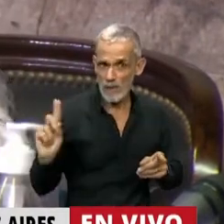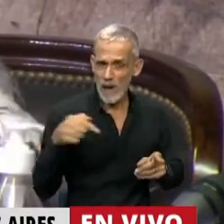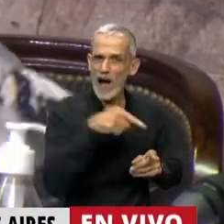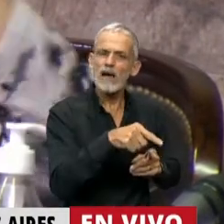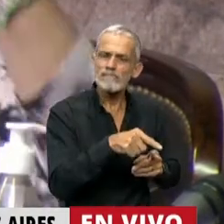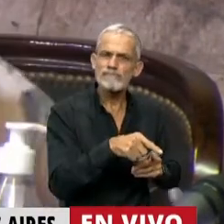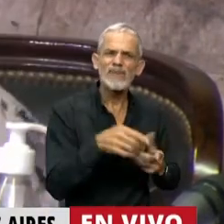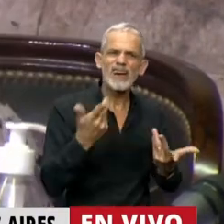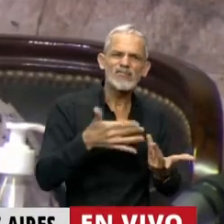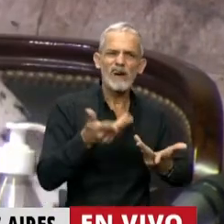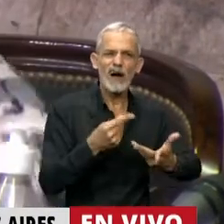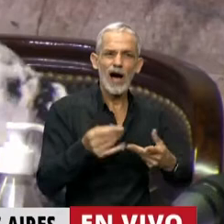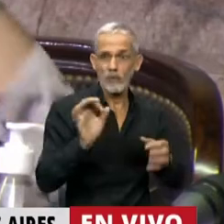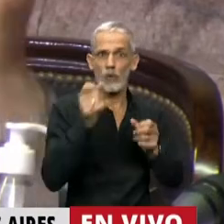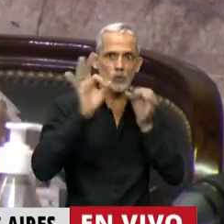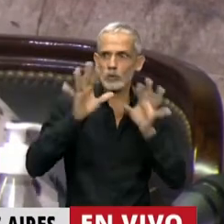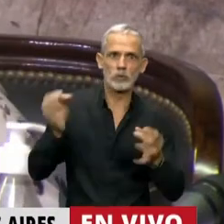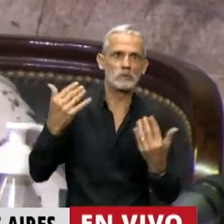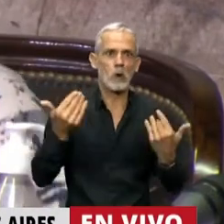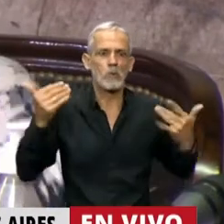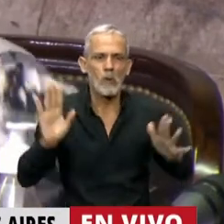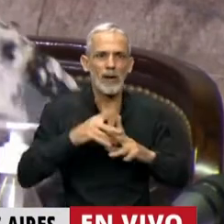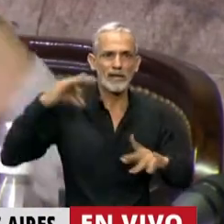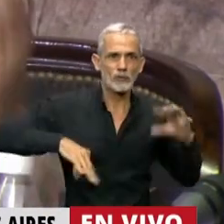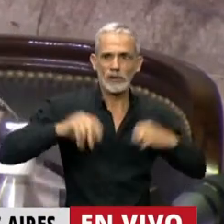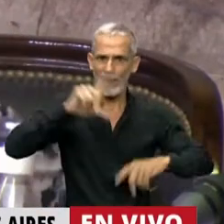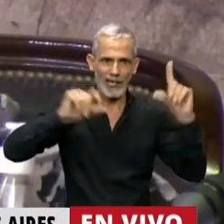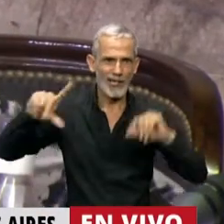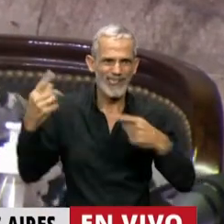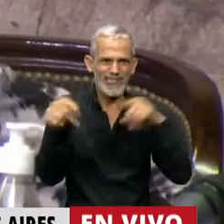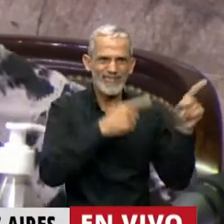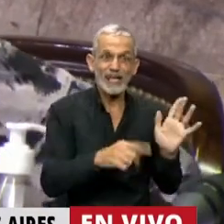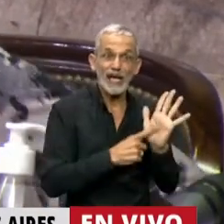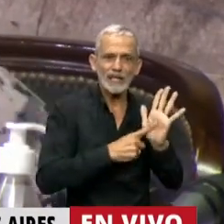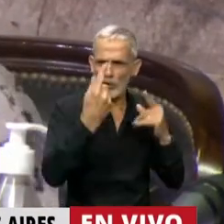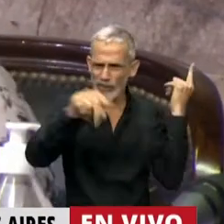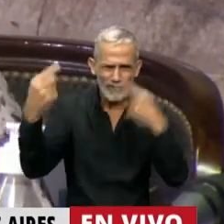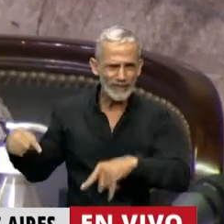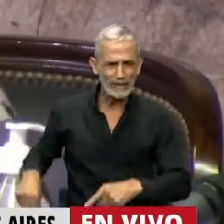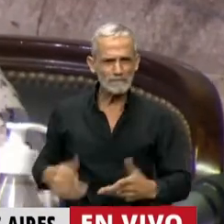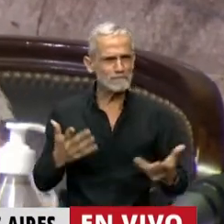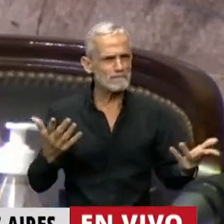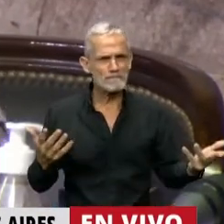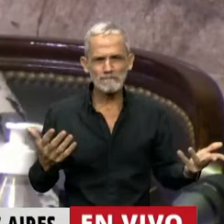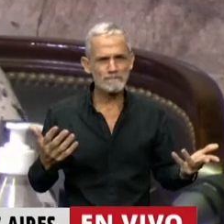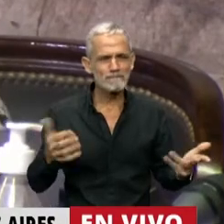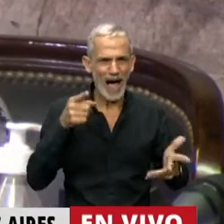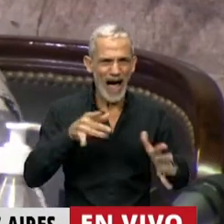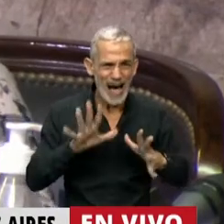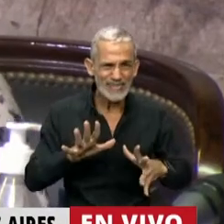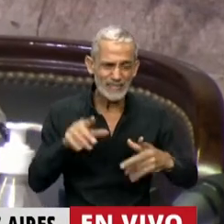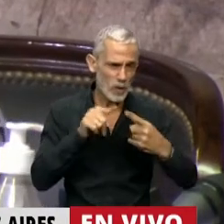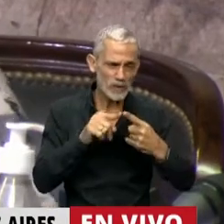Hay que terminar con este sálvese quien pueda, con salarios diferentes, con estatutos diferentes y con un avance muy